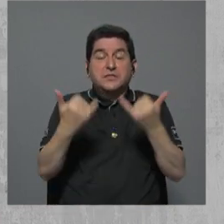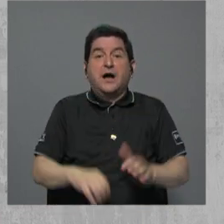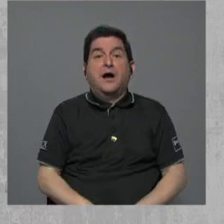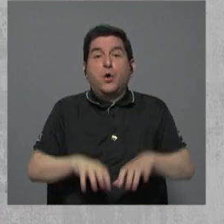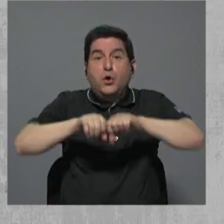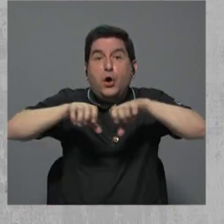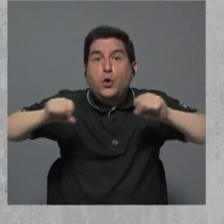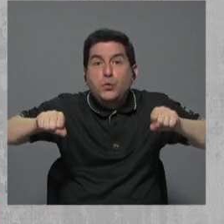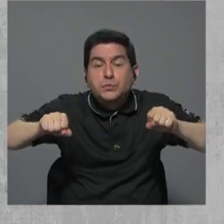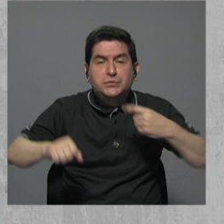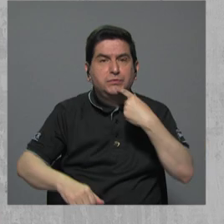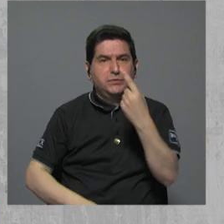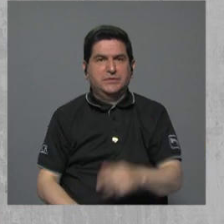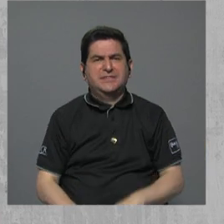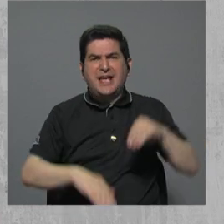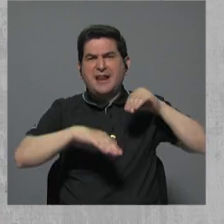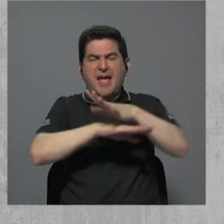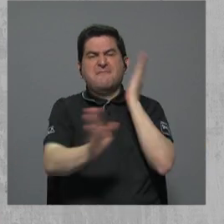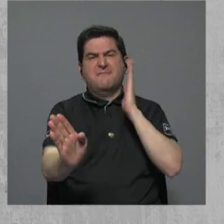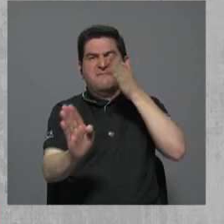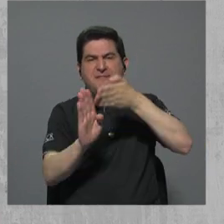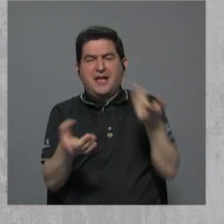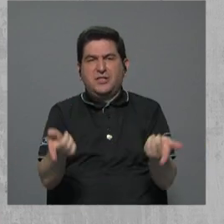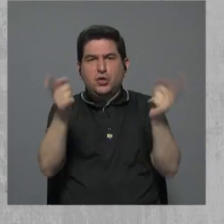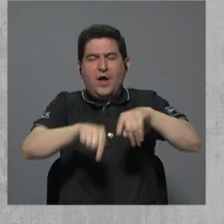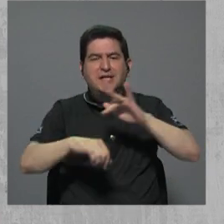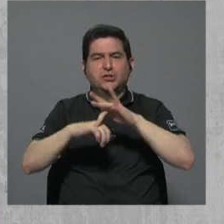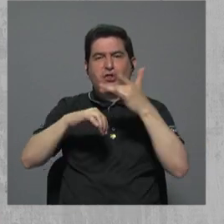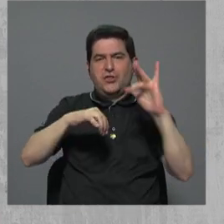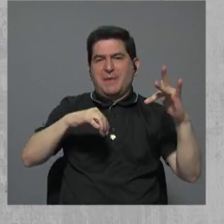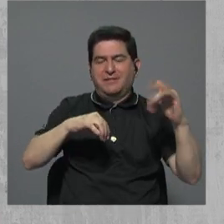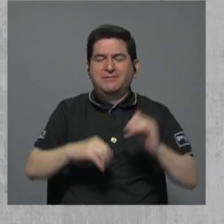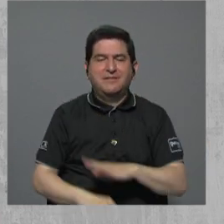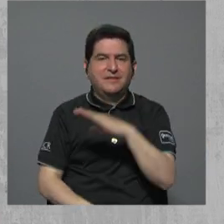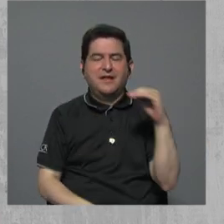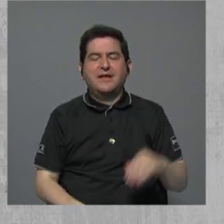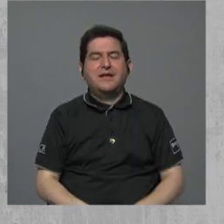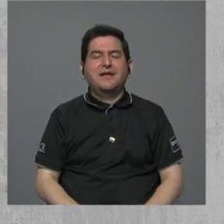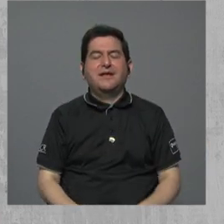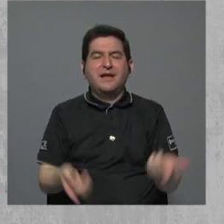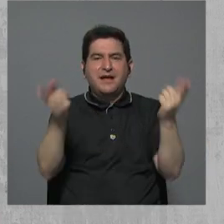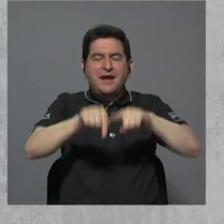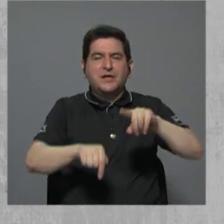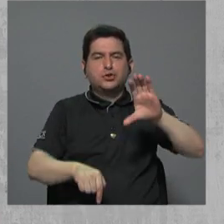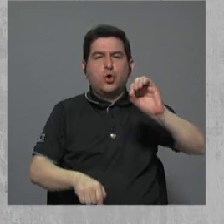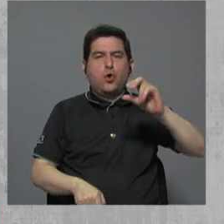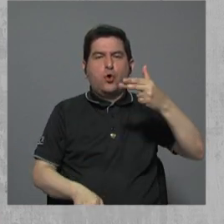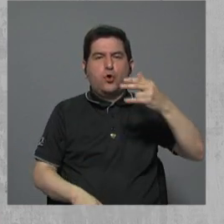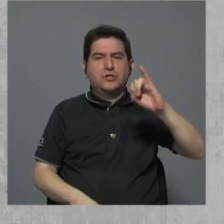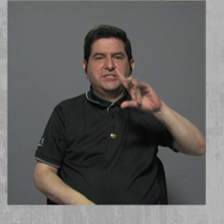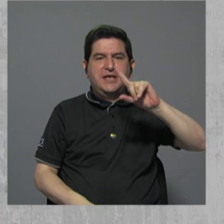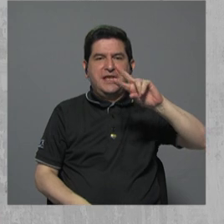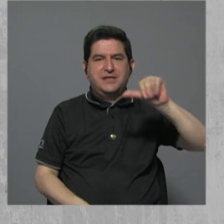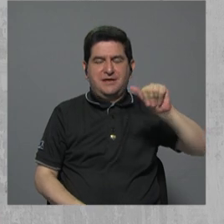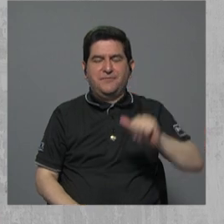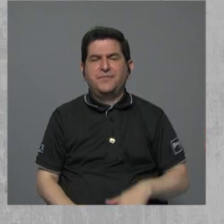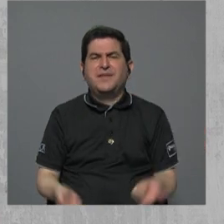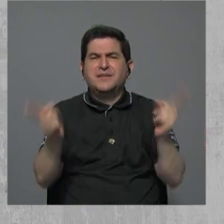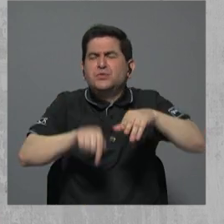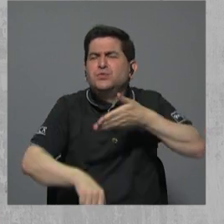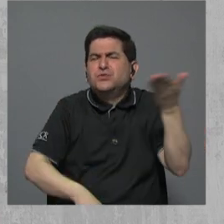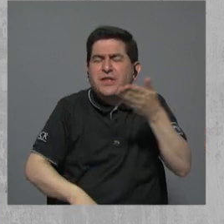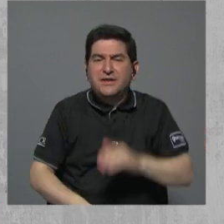por supuesto que esto lo podemos decir, un efecto directo del caso Diamante y del caso Cochinilla que se había dado anteriormente. Entonces, ¿qué es lo que está